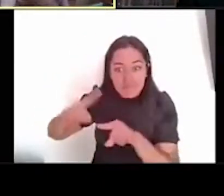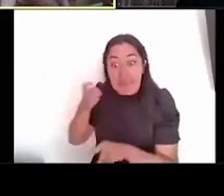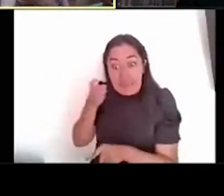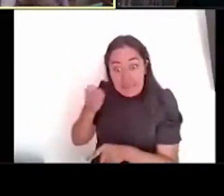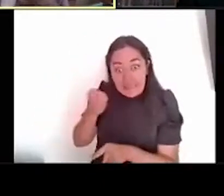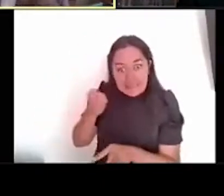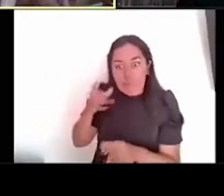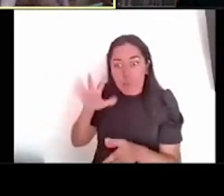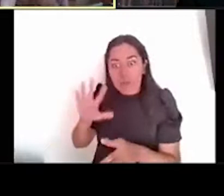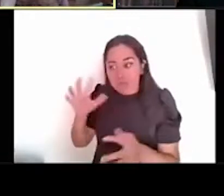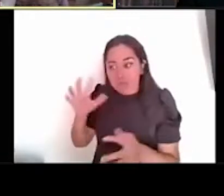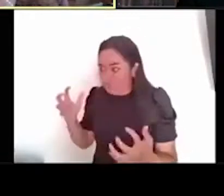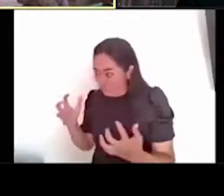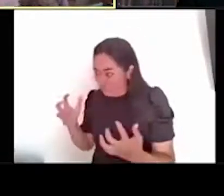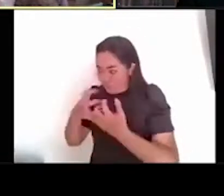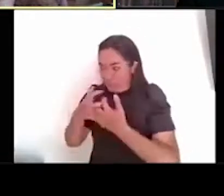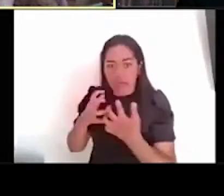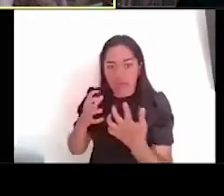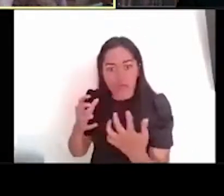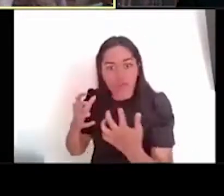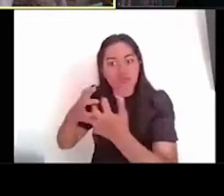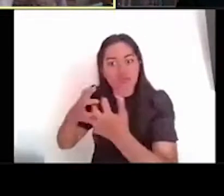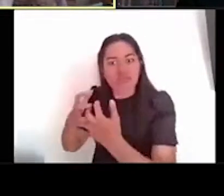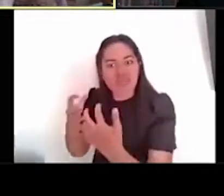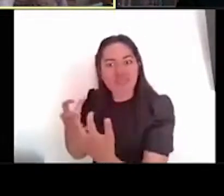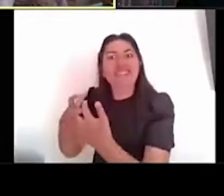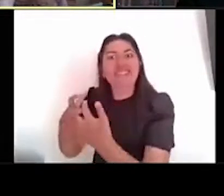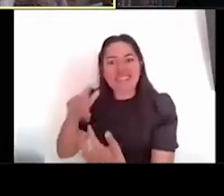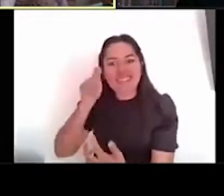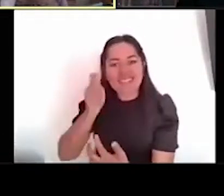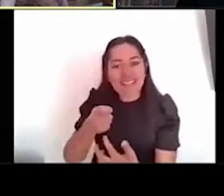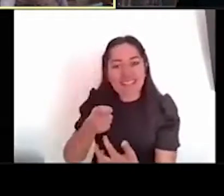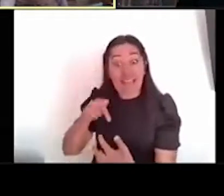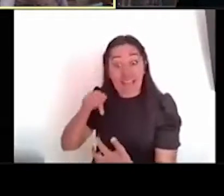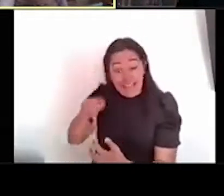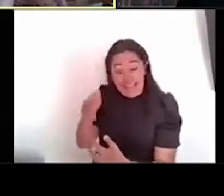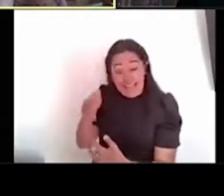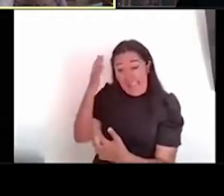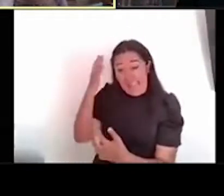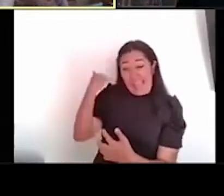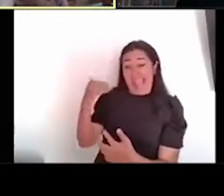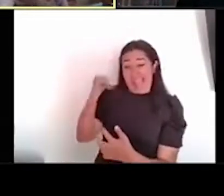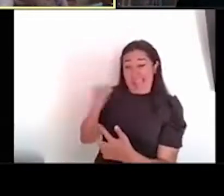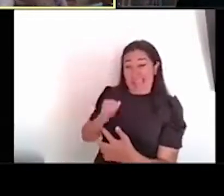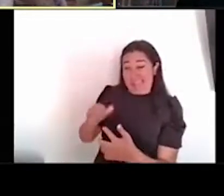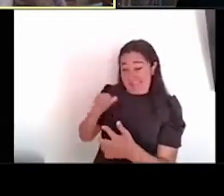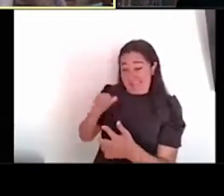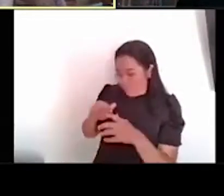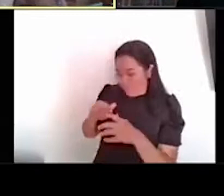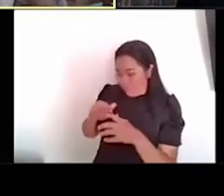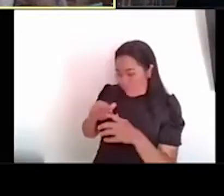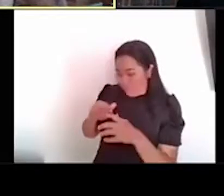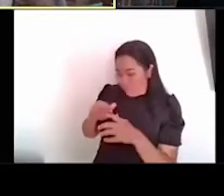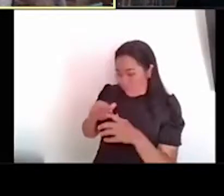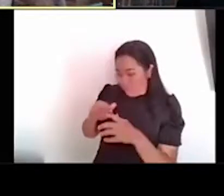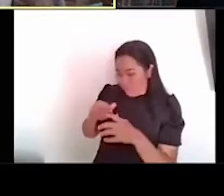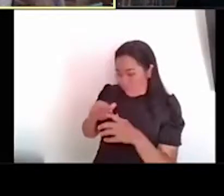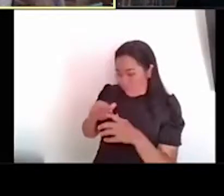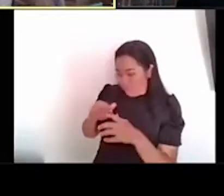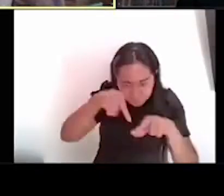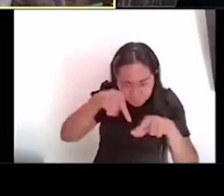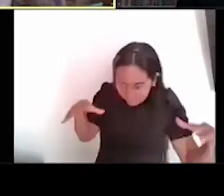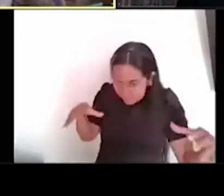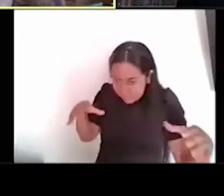una coincidencia de donde los habían, este, marcado. Entonces, de alguna manera, esa coincidencia con los nuevos